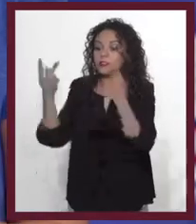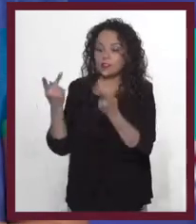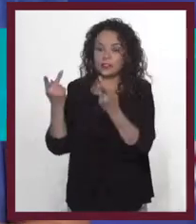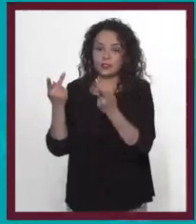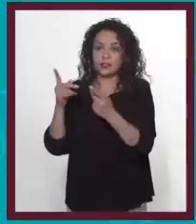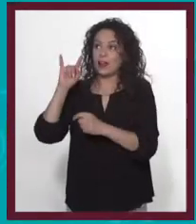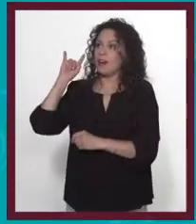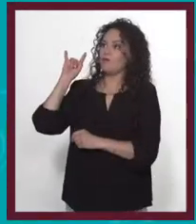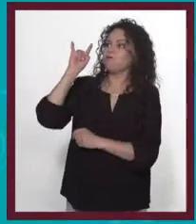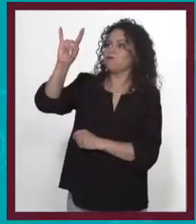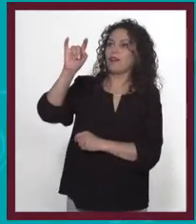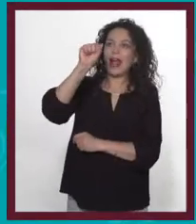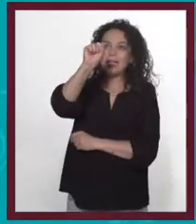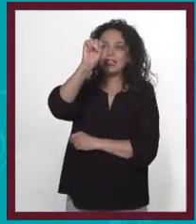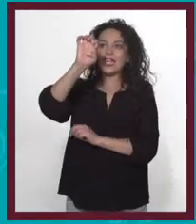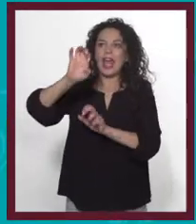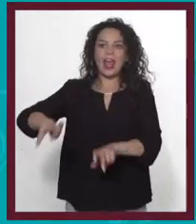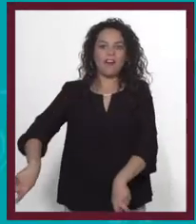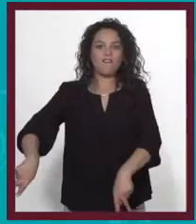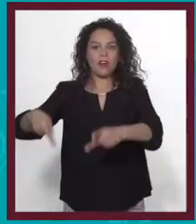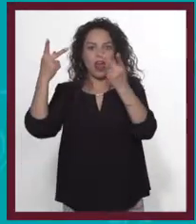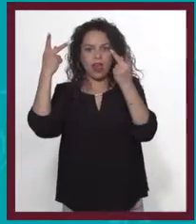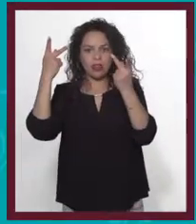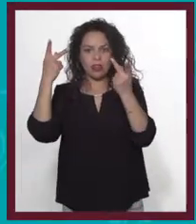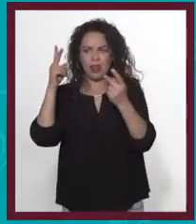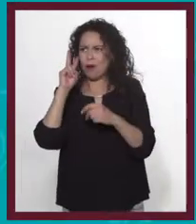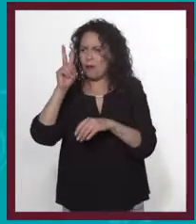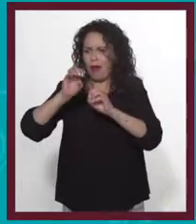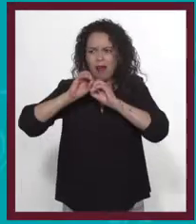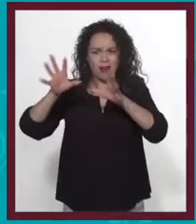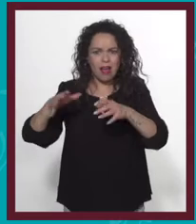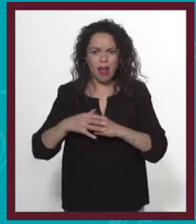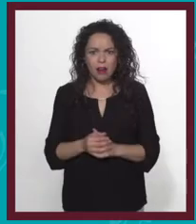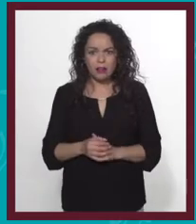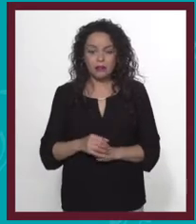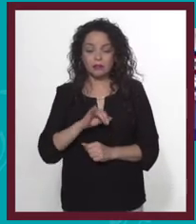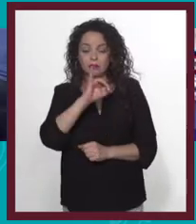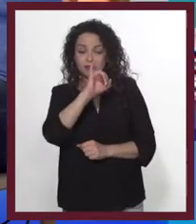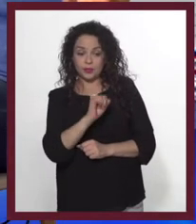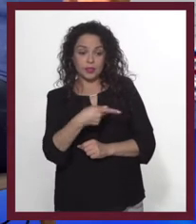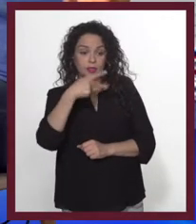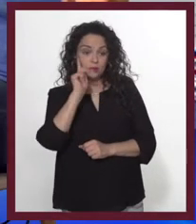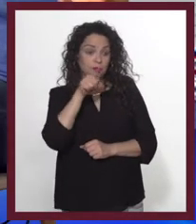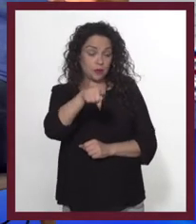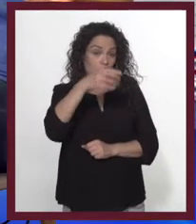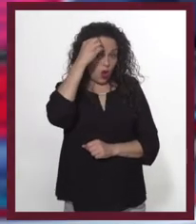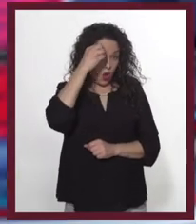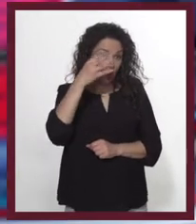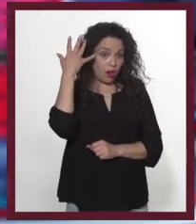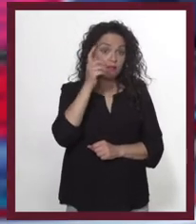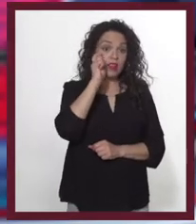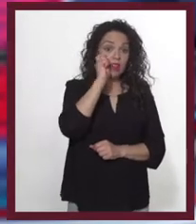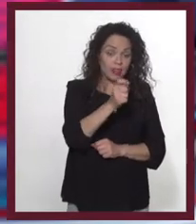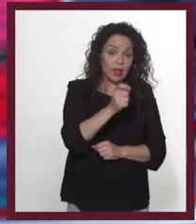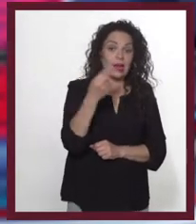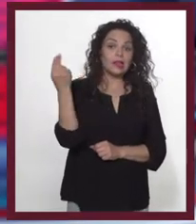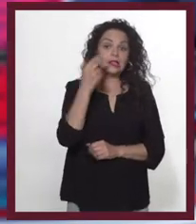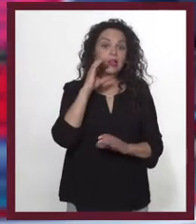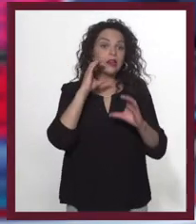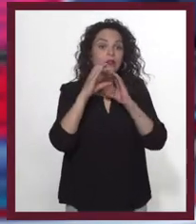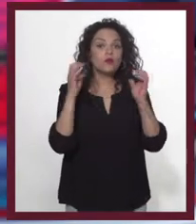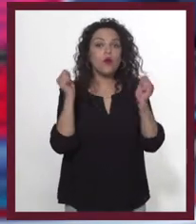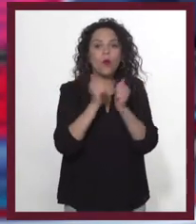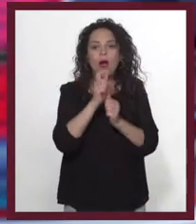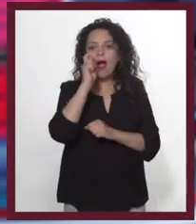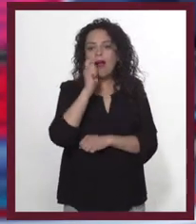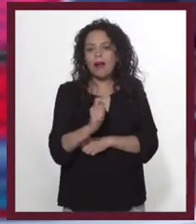vender. Ese letrerote de se vende lo dice todo. Sí, pero no olvidemos que la publicidad